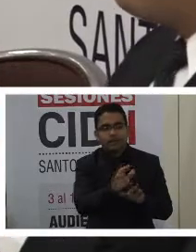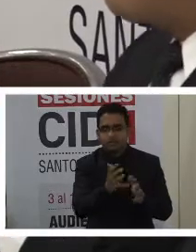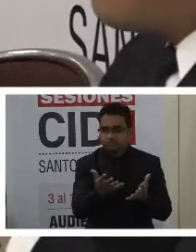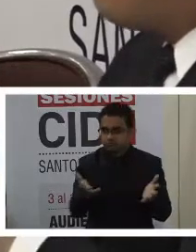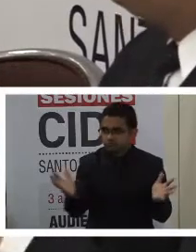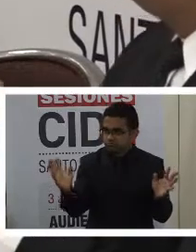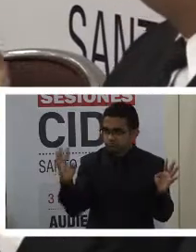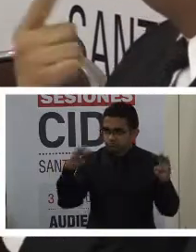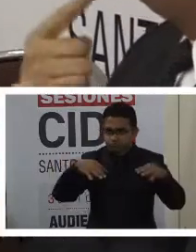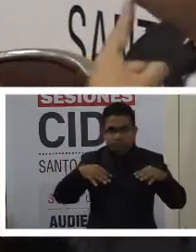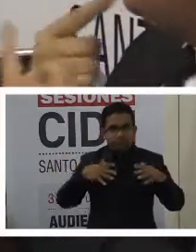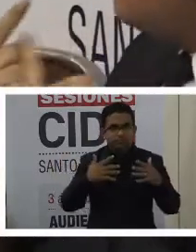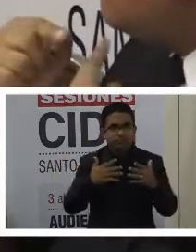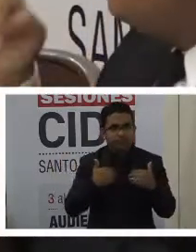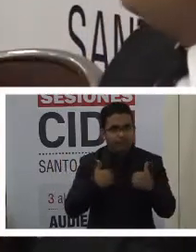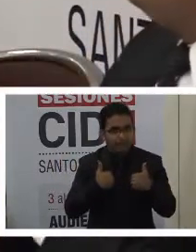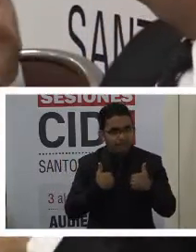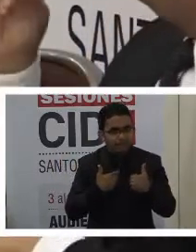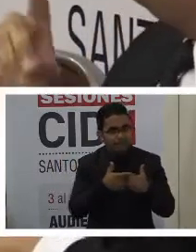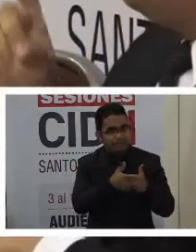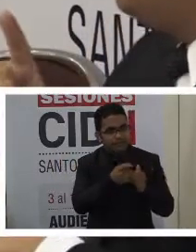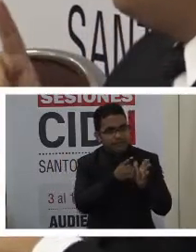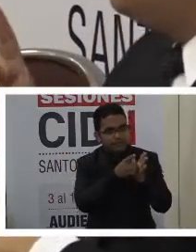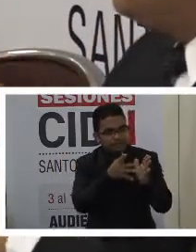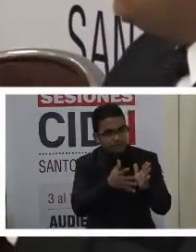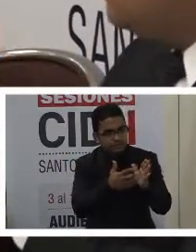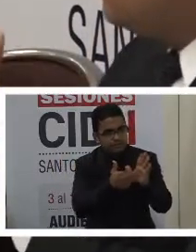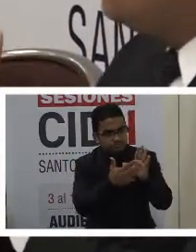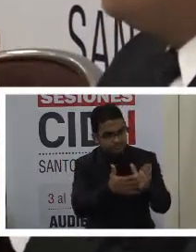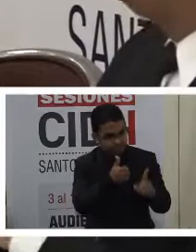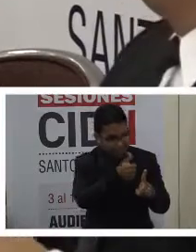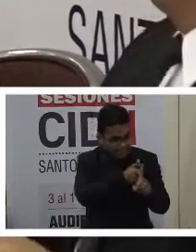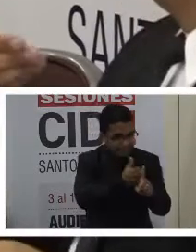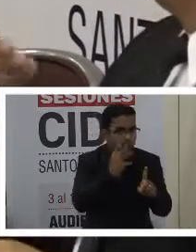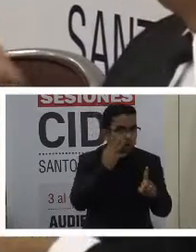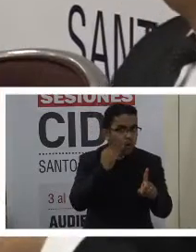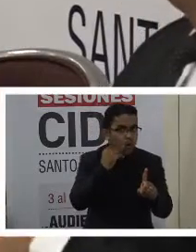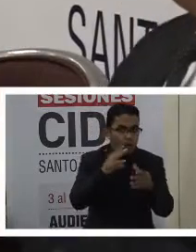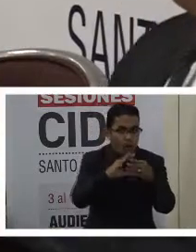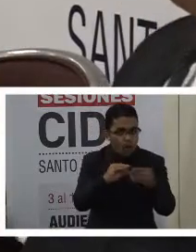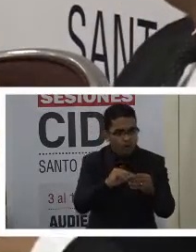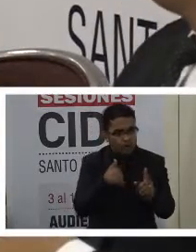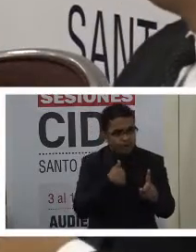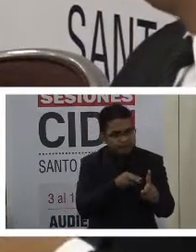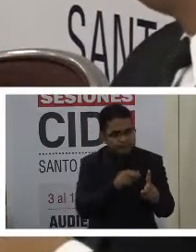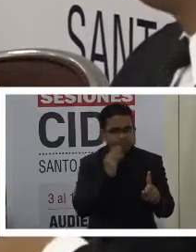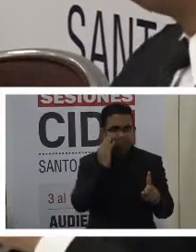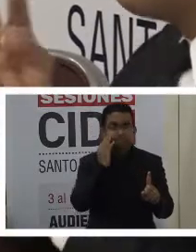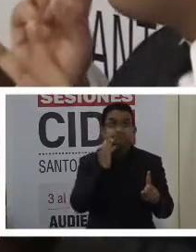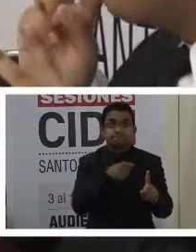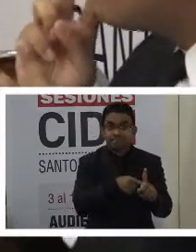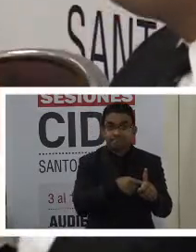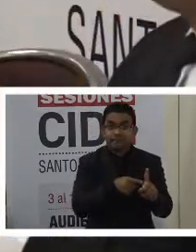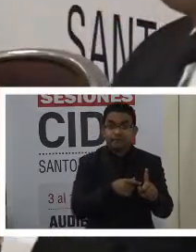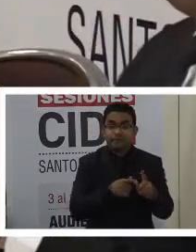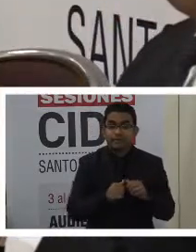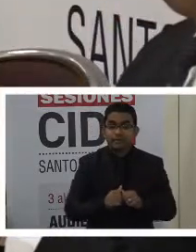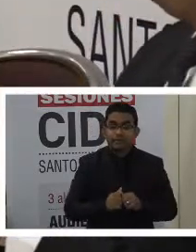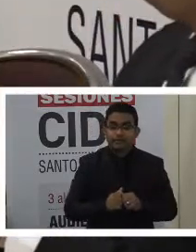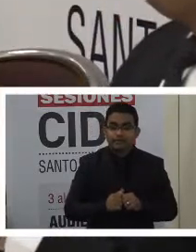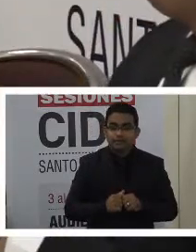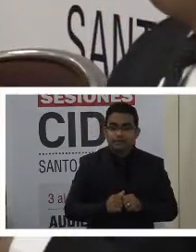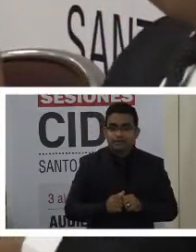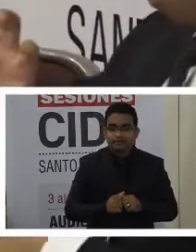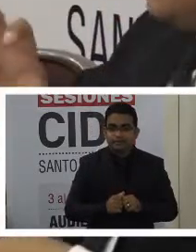sobre personas en situación de discapacidad es muy importante. Empieza a visibilizar una situación que en la región